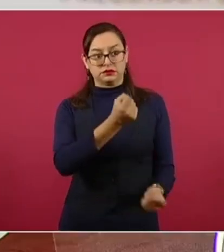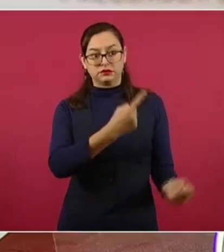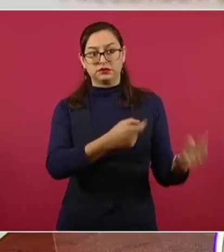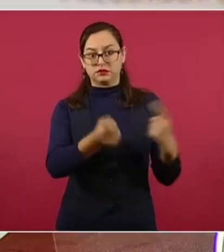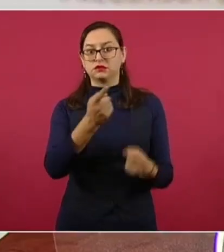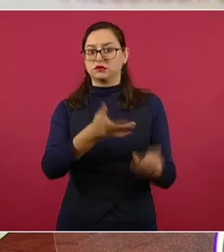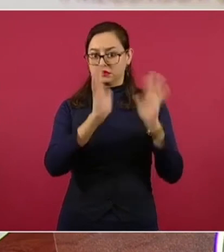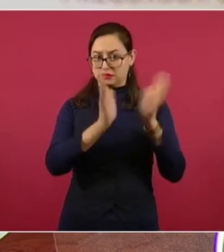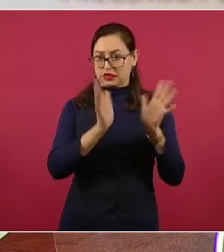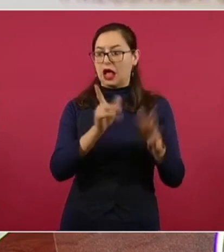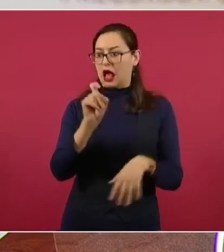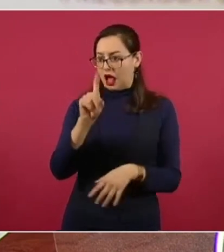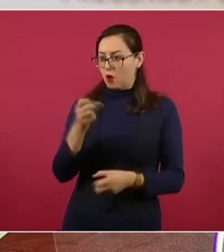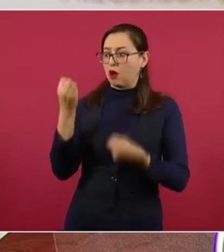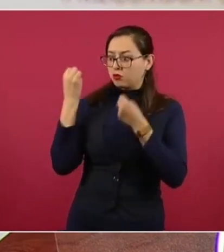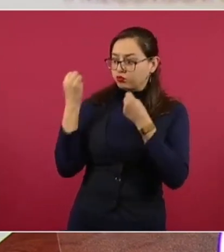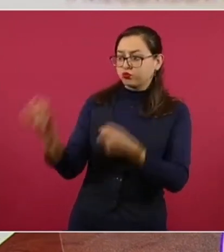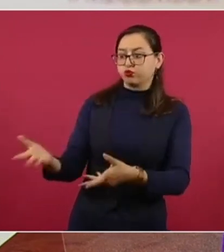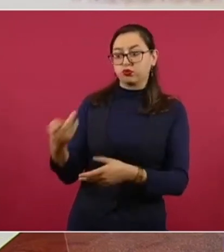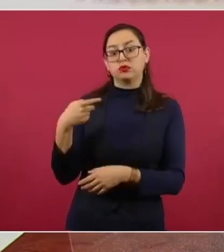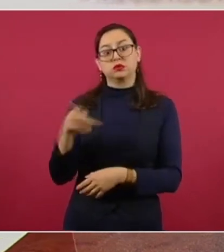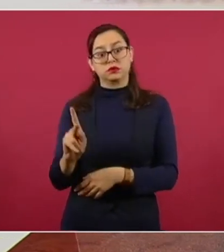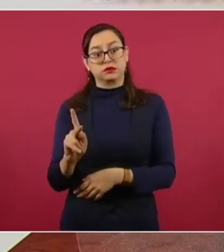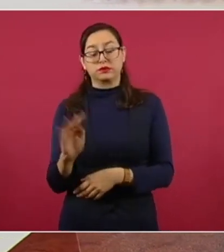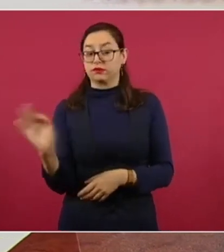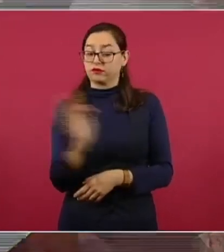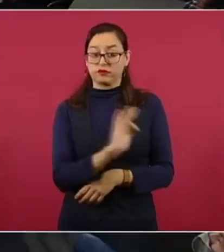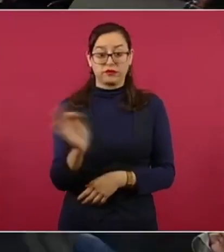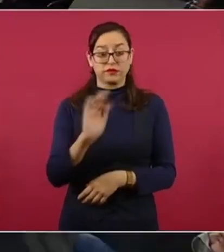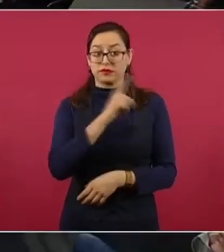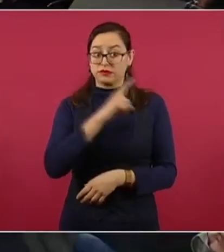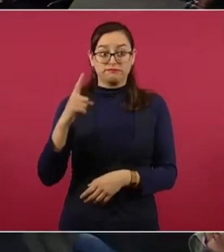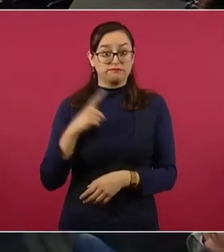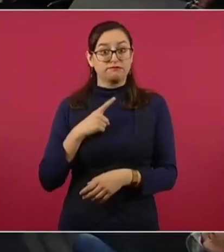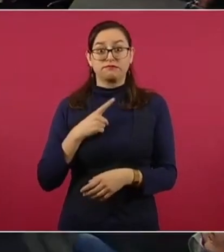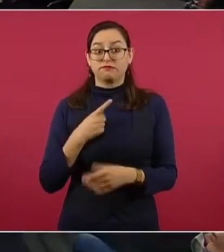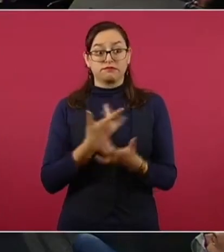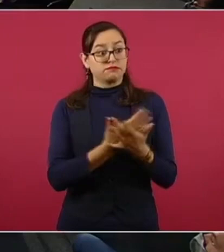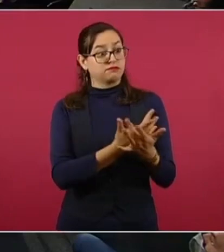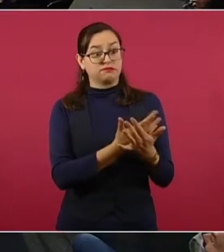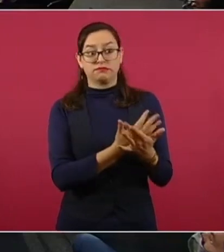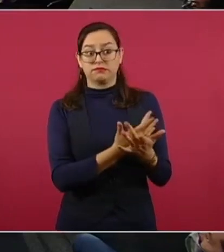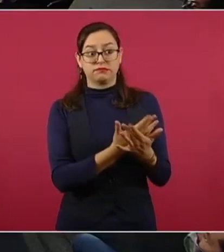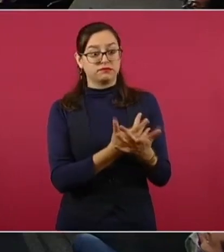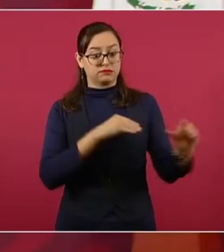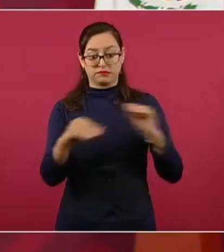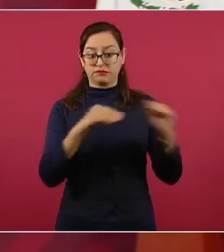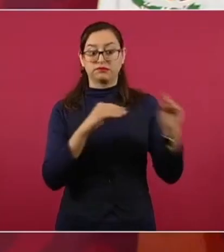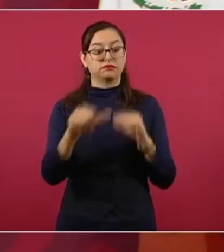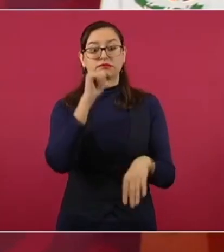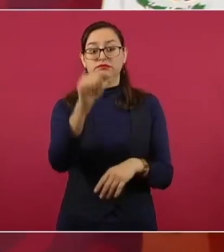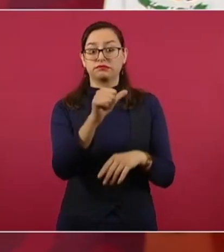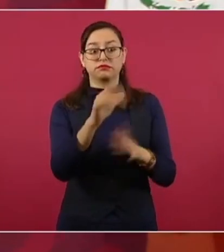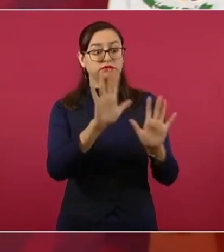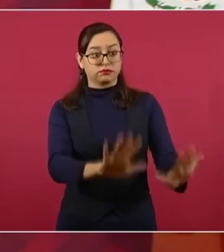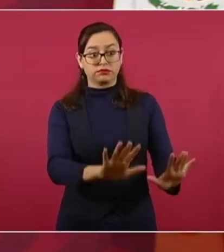aportando, incluso detener la producción y dedicar todo el agua que se